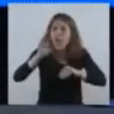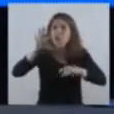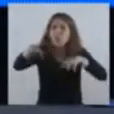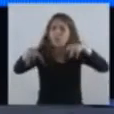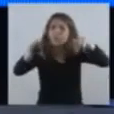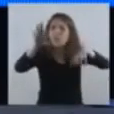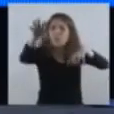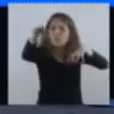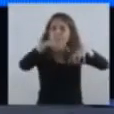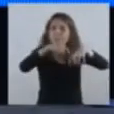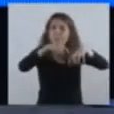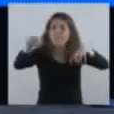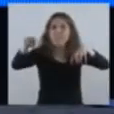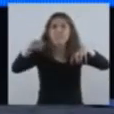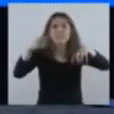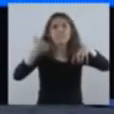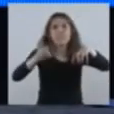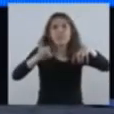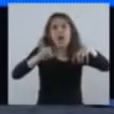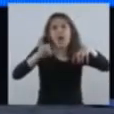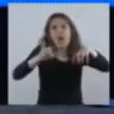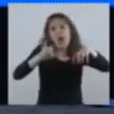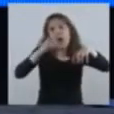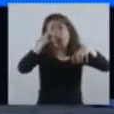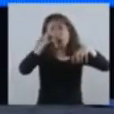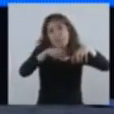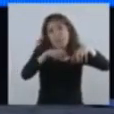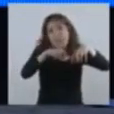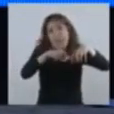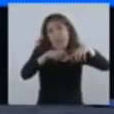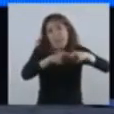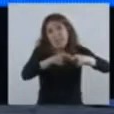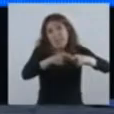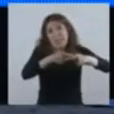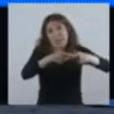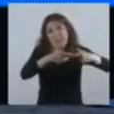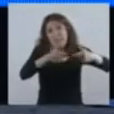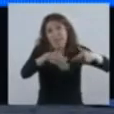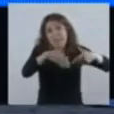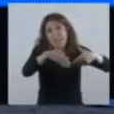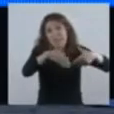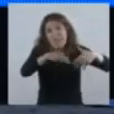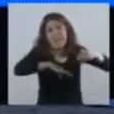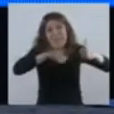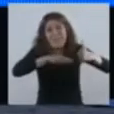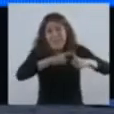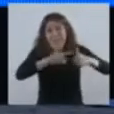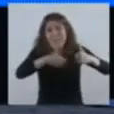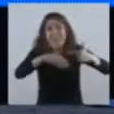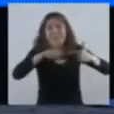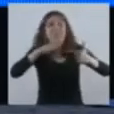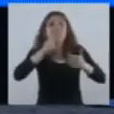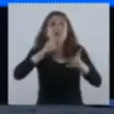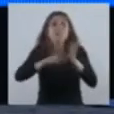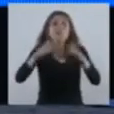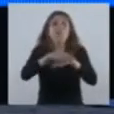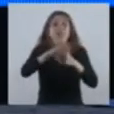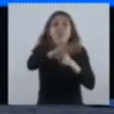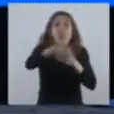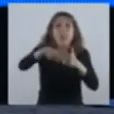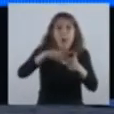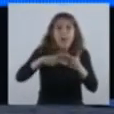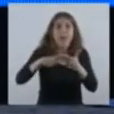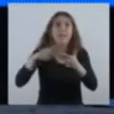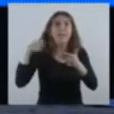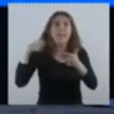donde el nivel de saturación siempre está en un punto límite. Esto es lo que pasa en la ciudad de Neuquén, es lo que pasa en